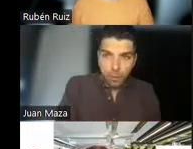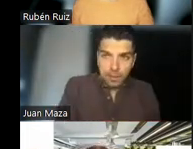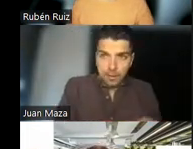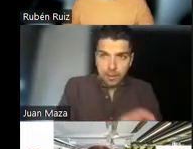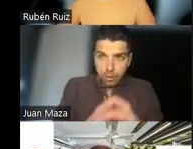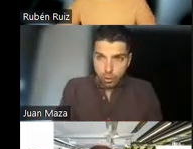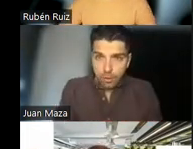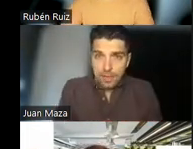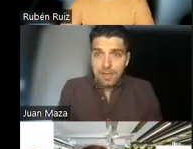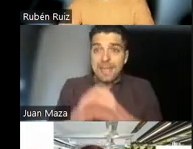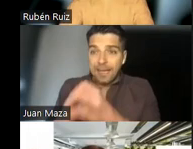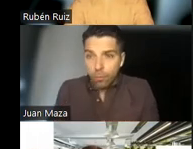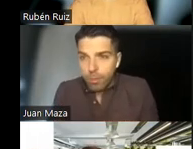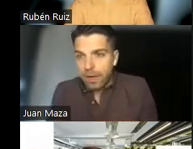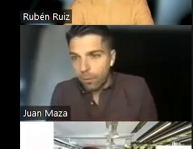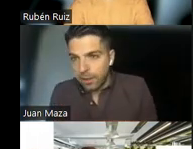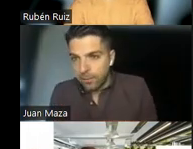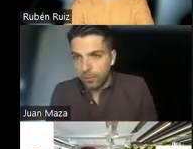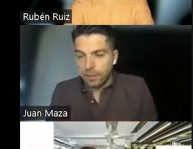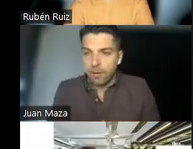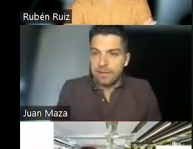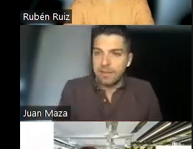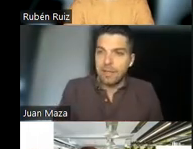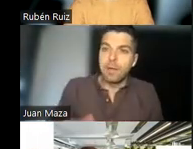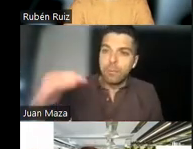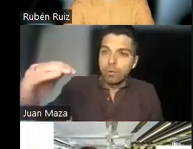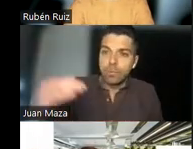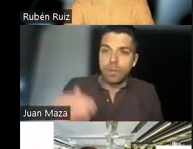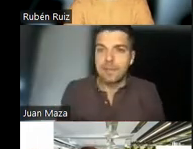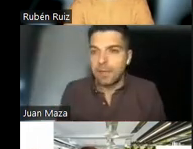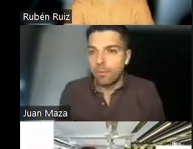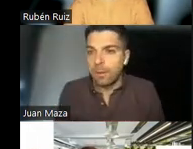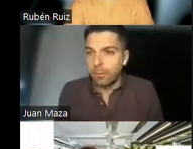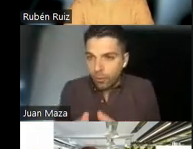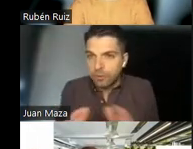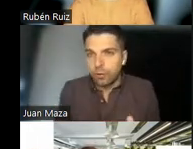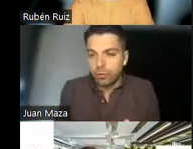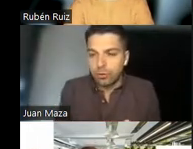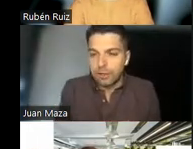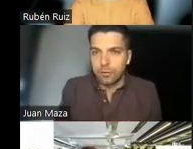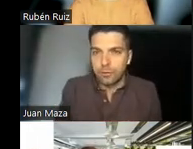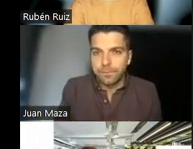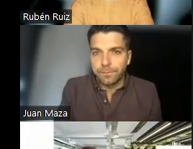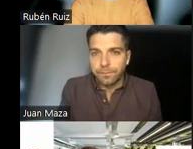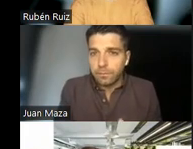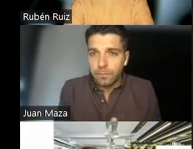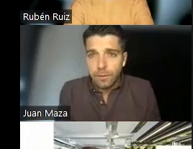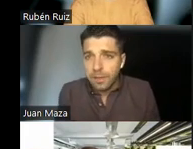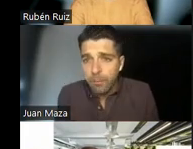paciente huele o no huele y a qué umbral huele. Porque hay pacientes que huelen mucho y pacientes que huelen poco dentro de su trastorno.